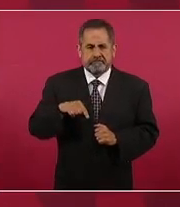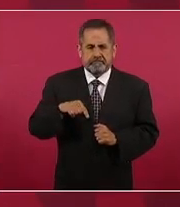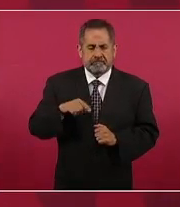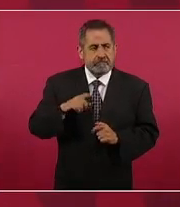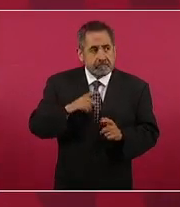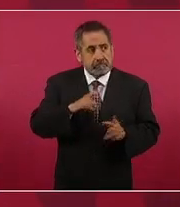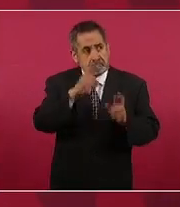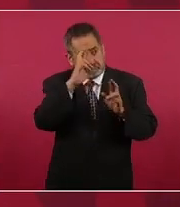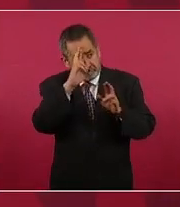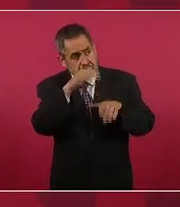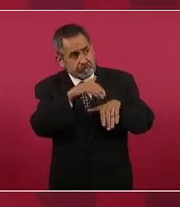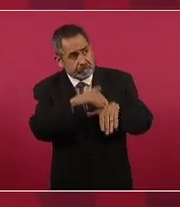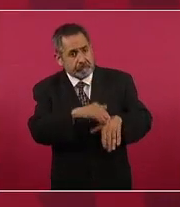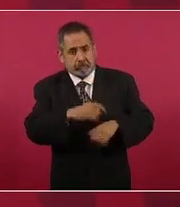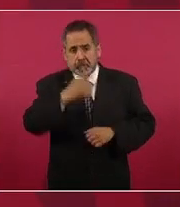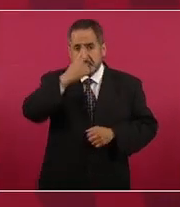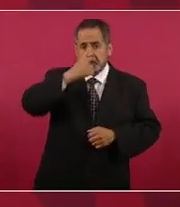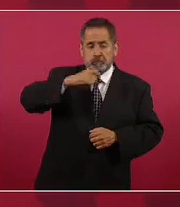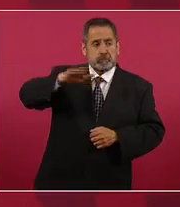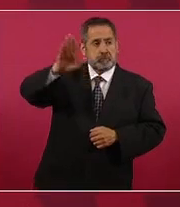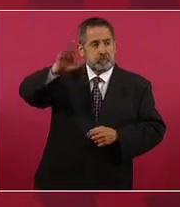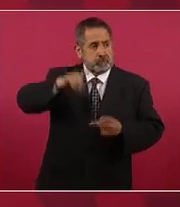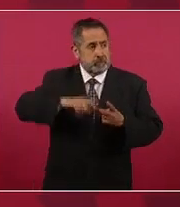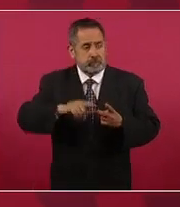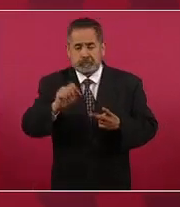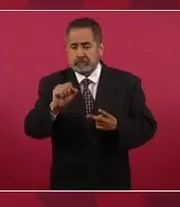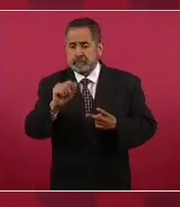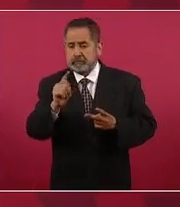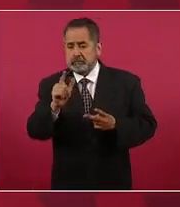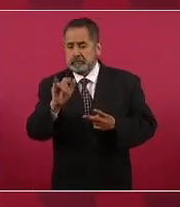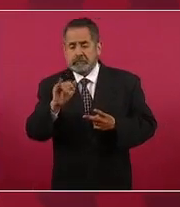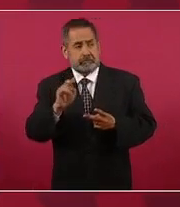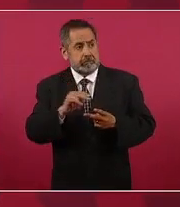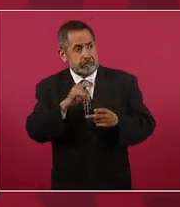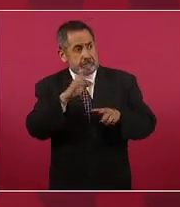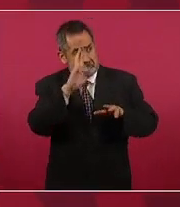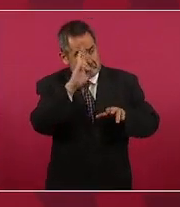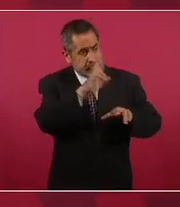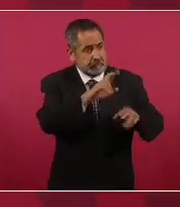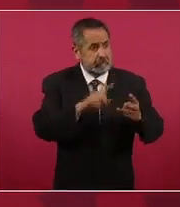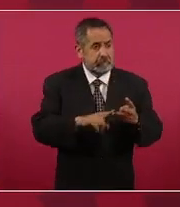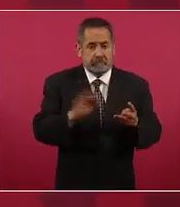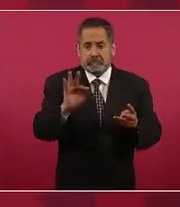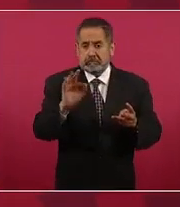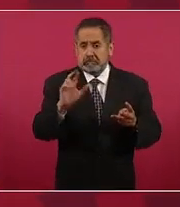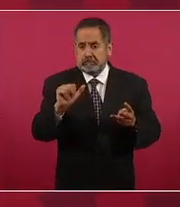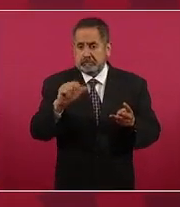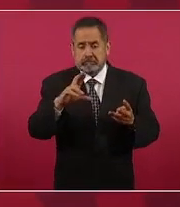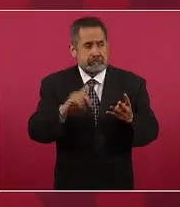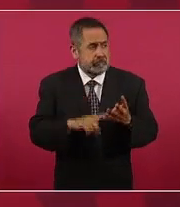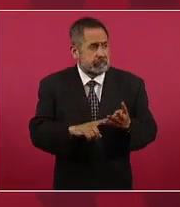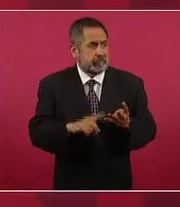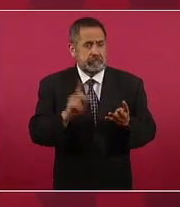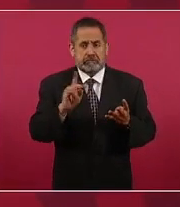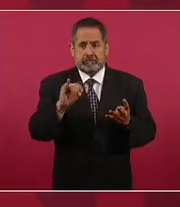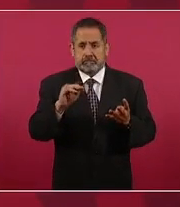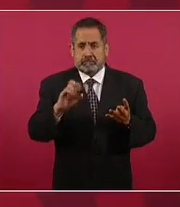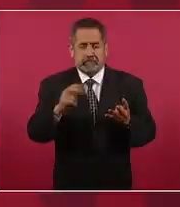venera a Hitler ni a Stalin ni a Franco ni a Pinochet